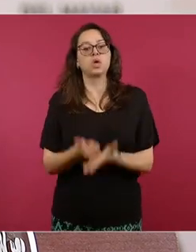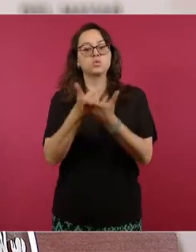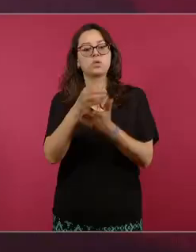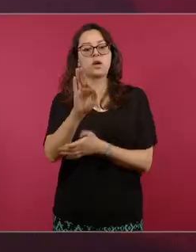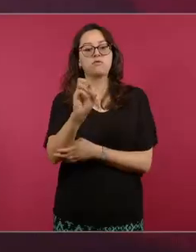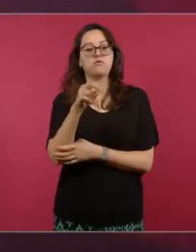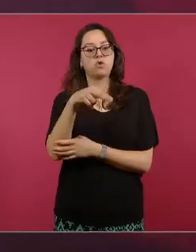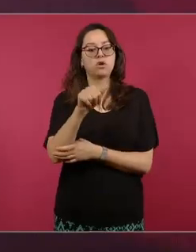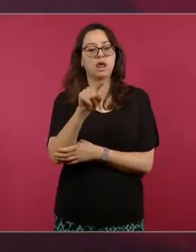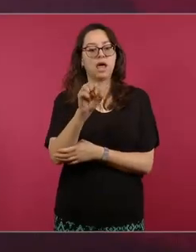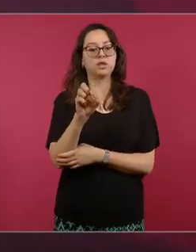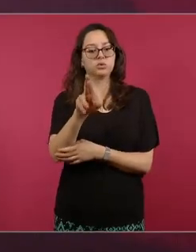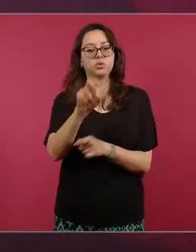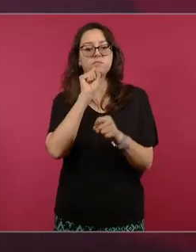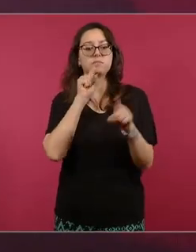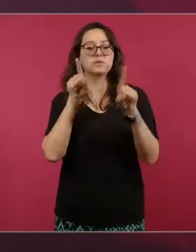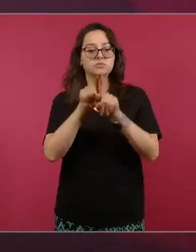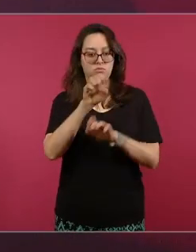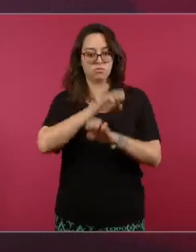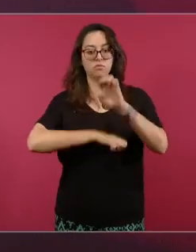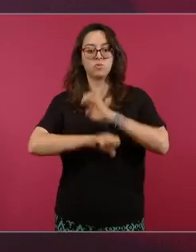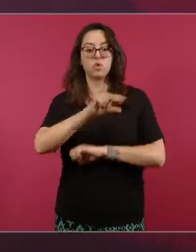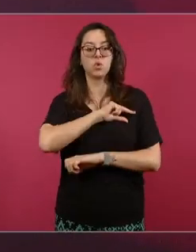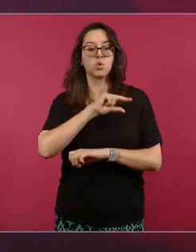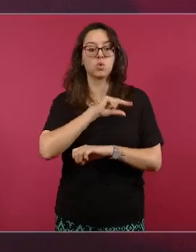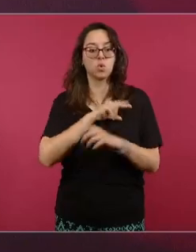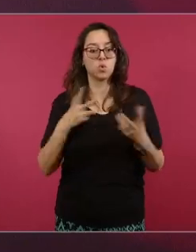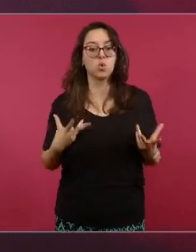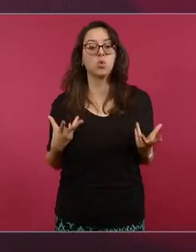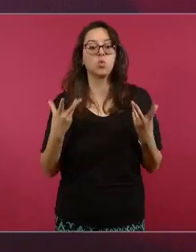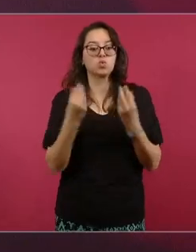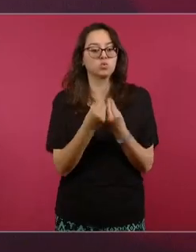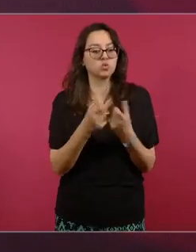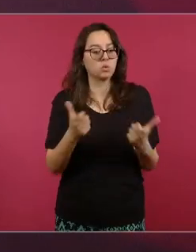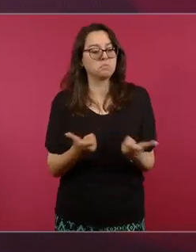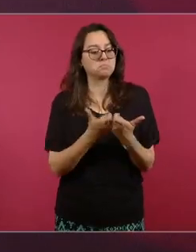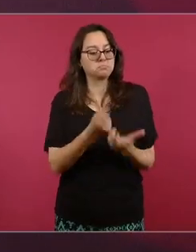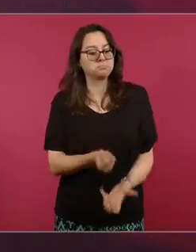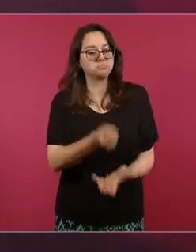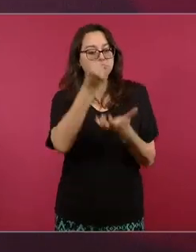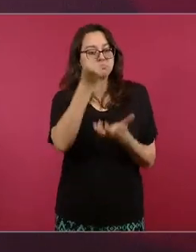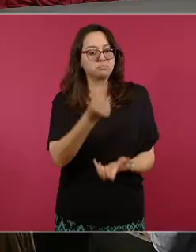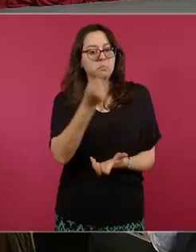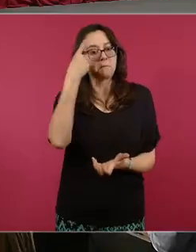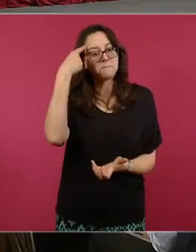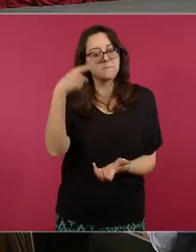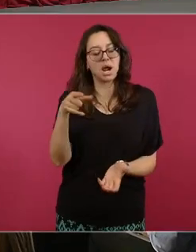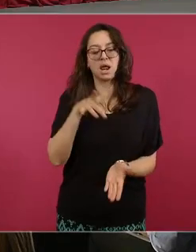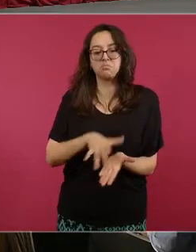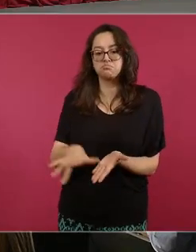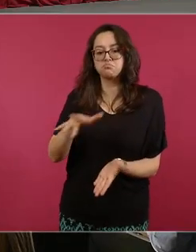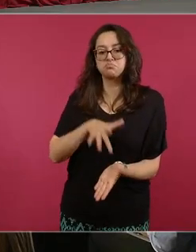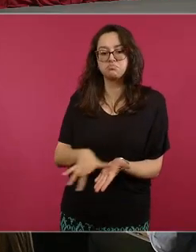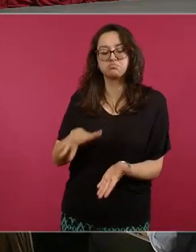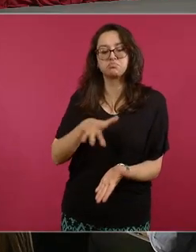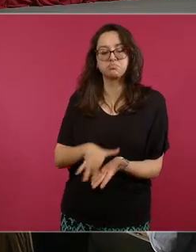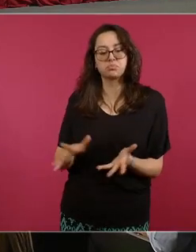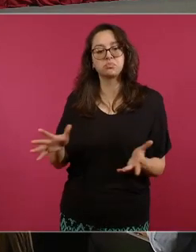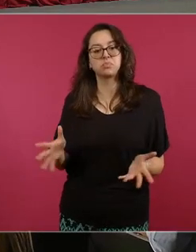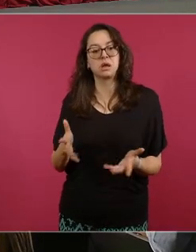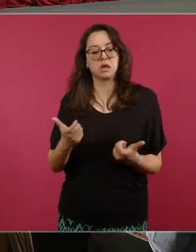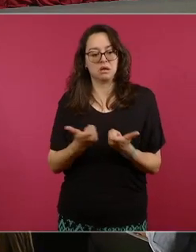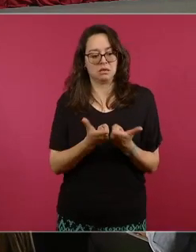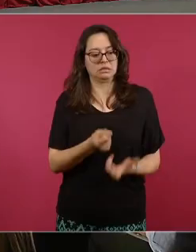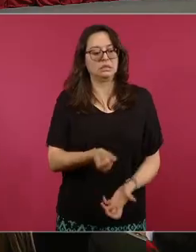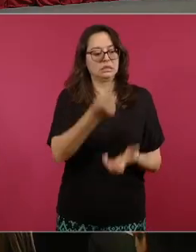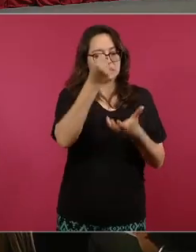sector privado en la creación de un fideicomiso. Este fideicomiso estará nutrido tanto de recursos